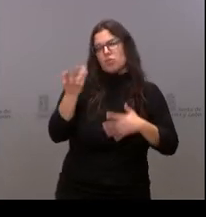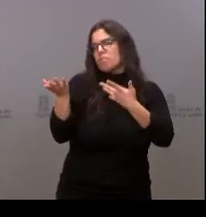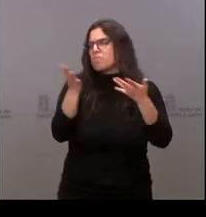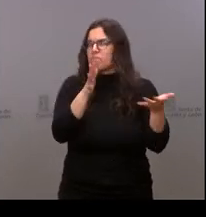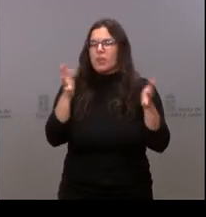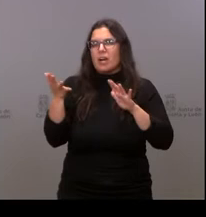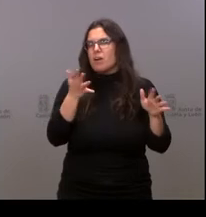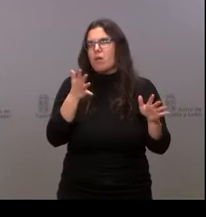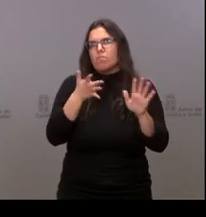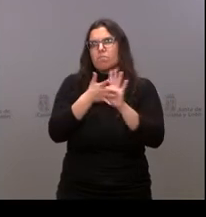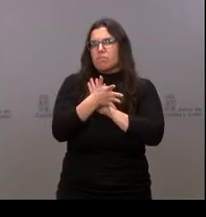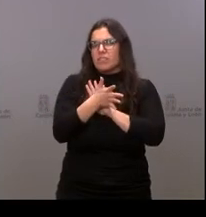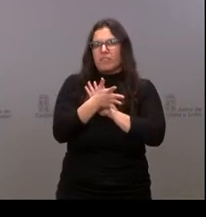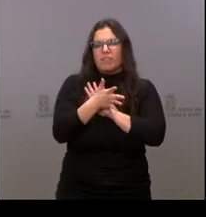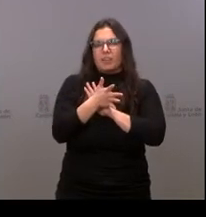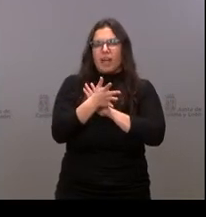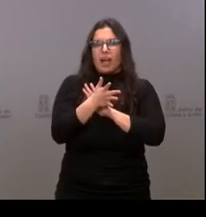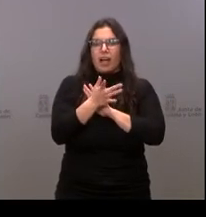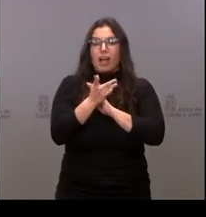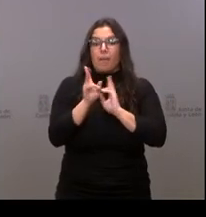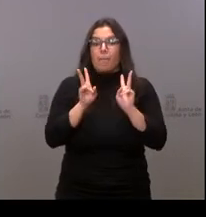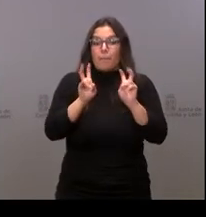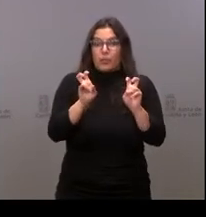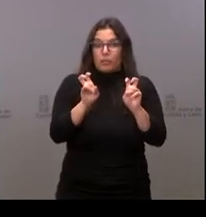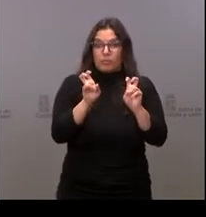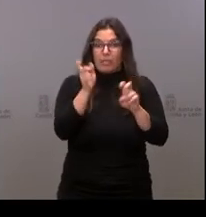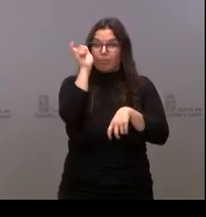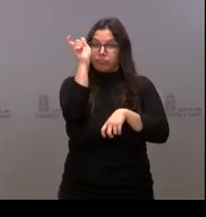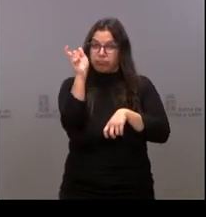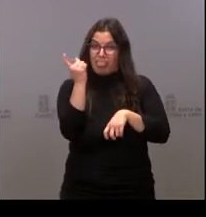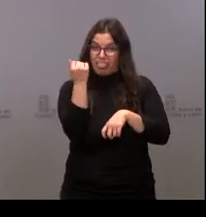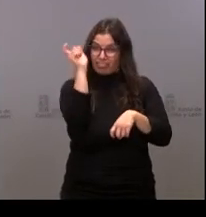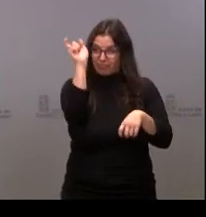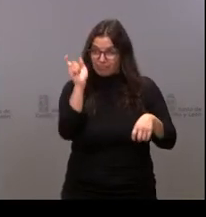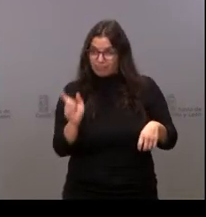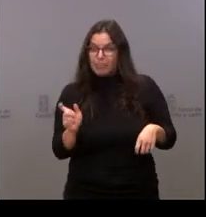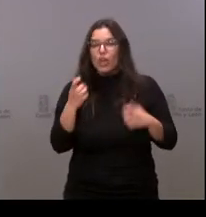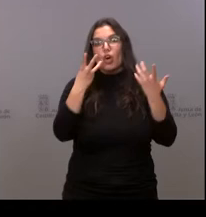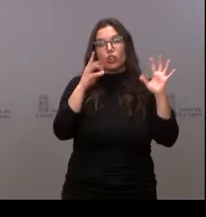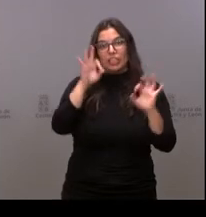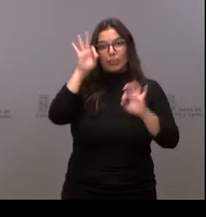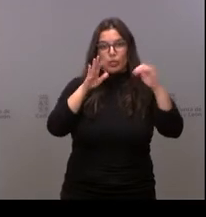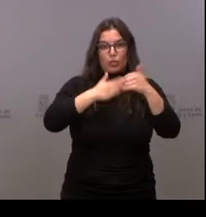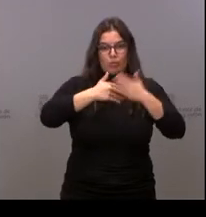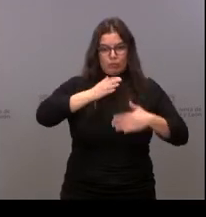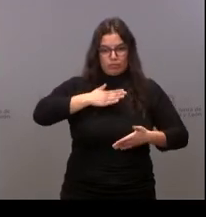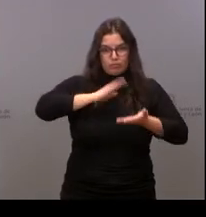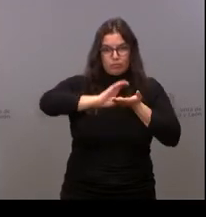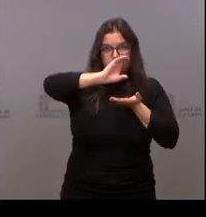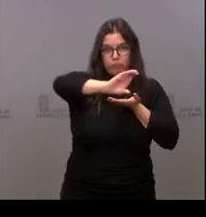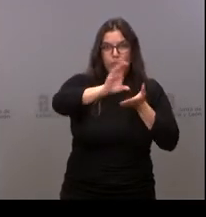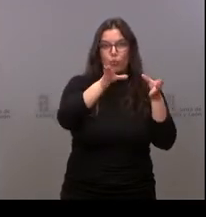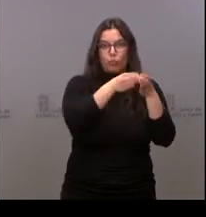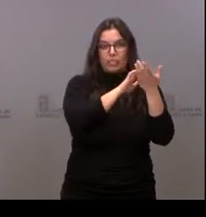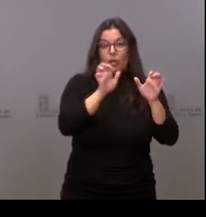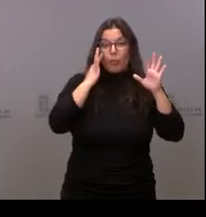las cantidades iniciales, el 80% pondrá la Junta de Castilla y León, pero es